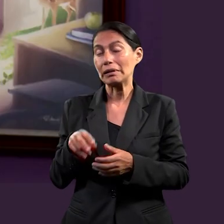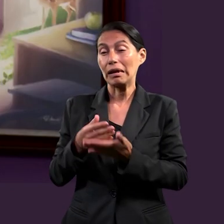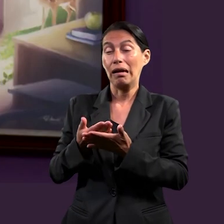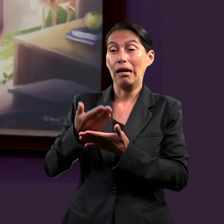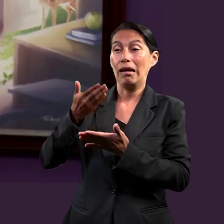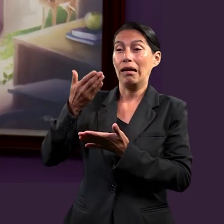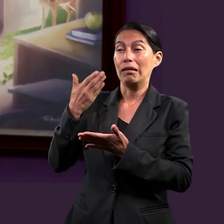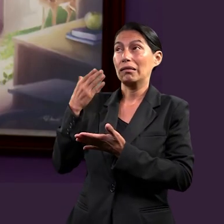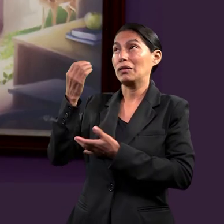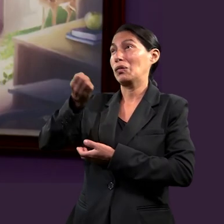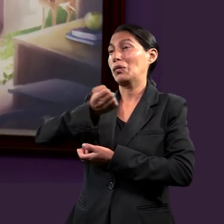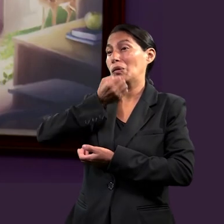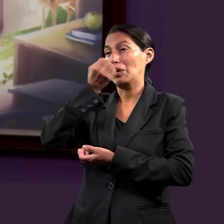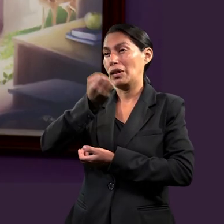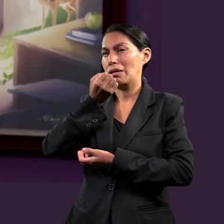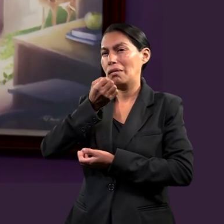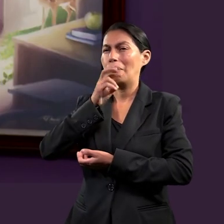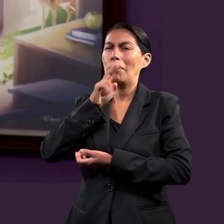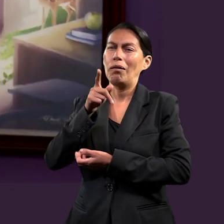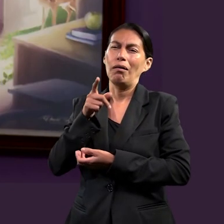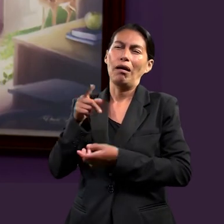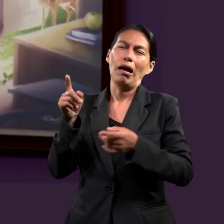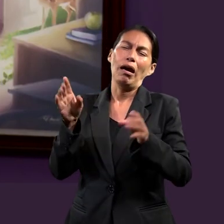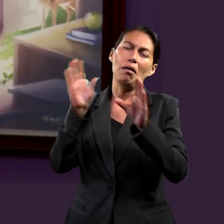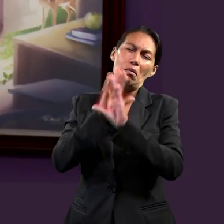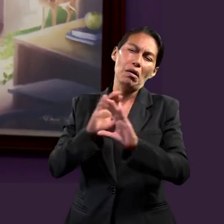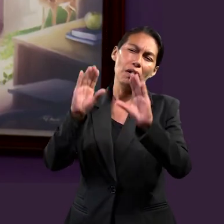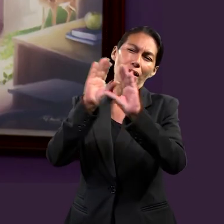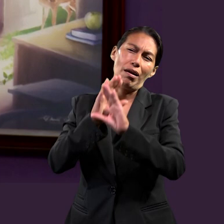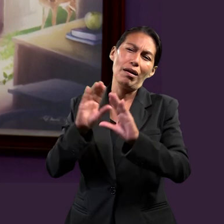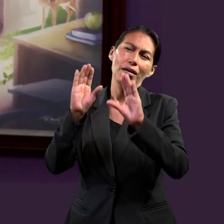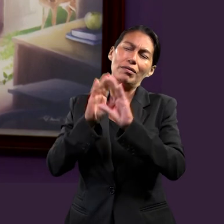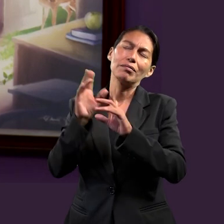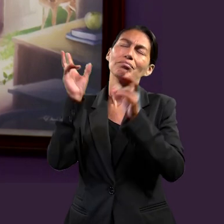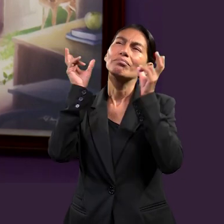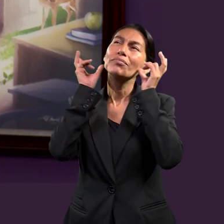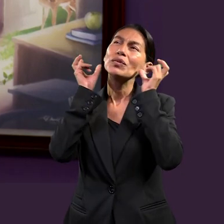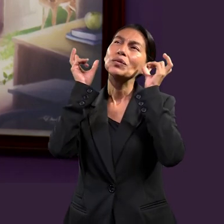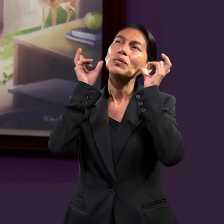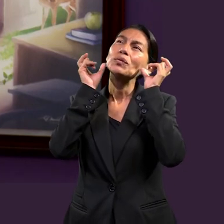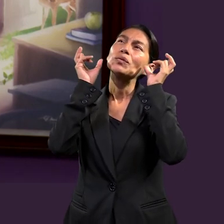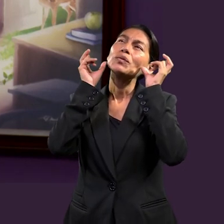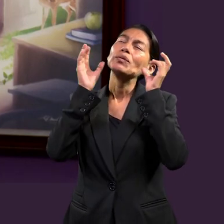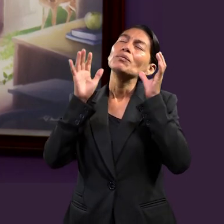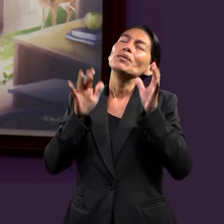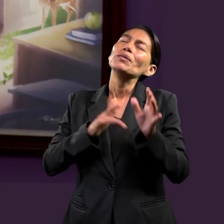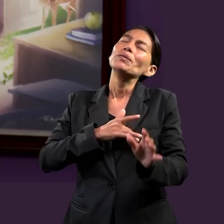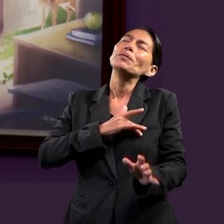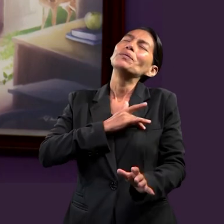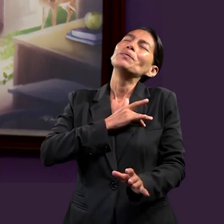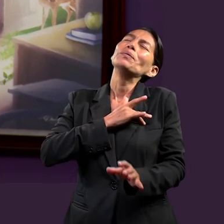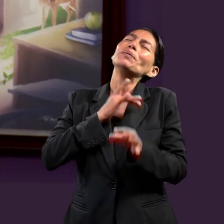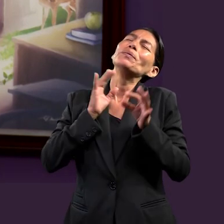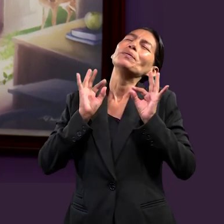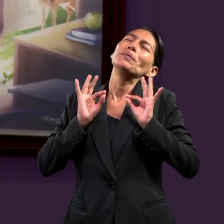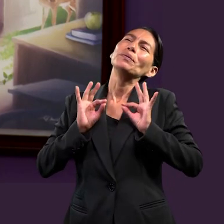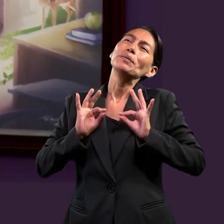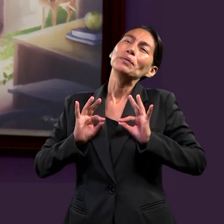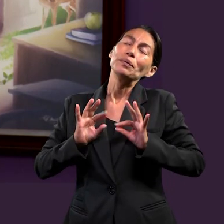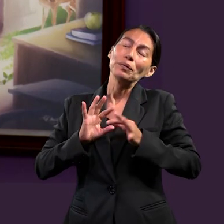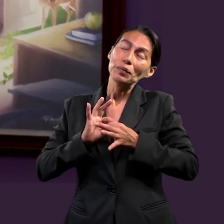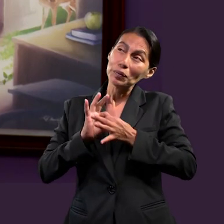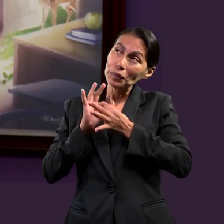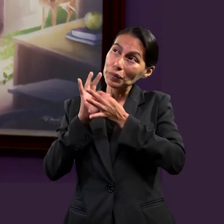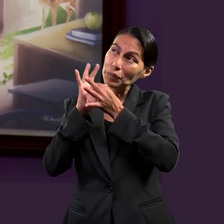antes de orar yo he escuchado cantos y esos cantos me han llevado a tener una